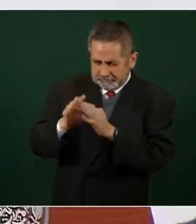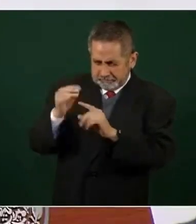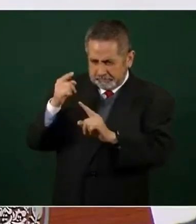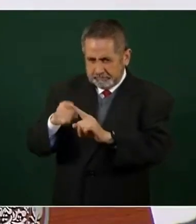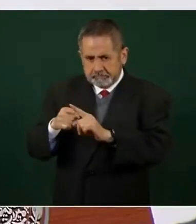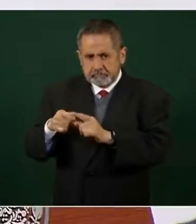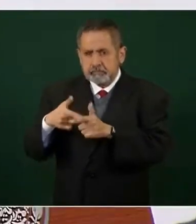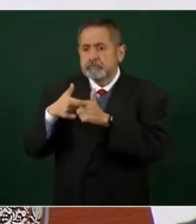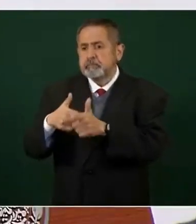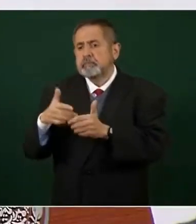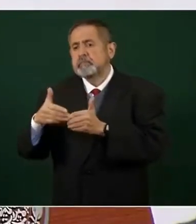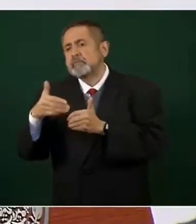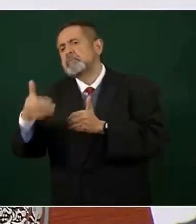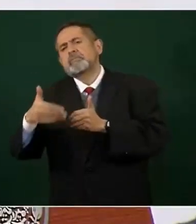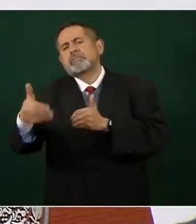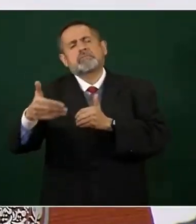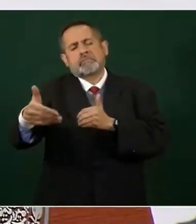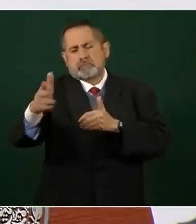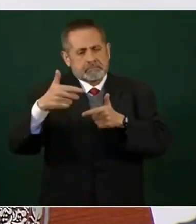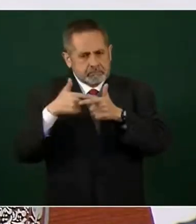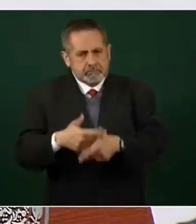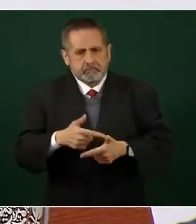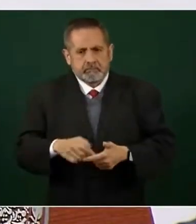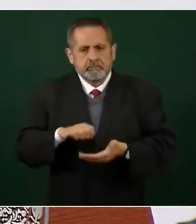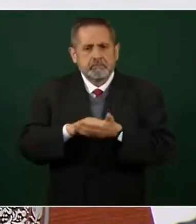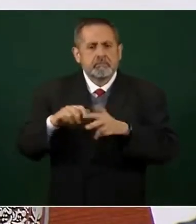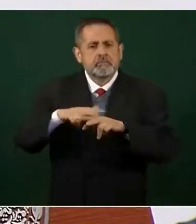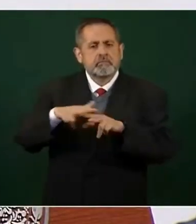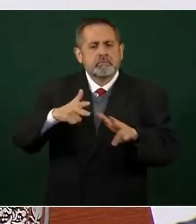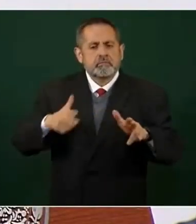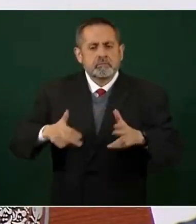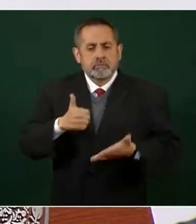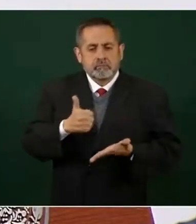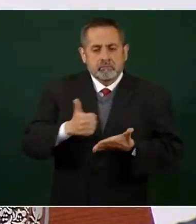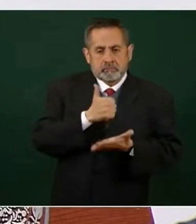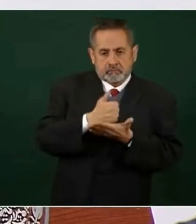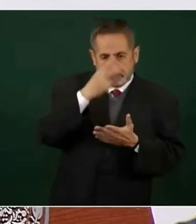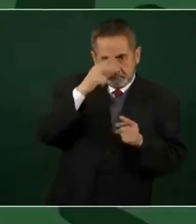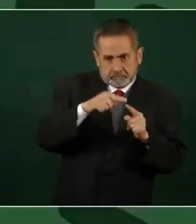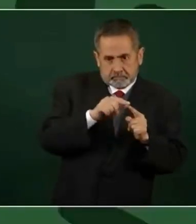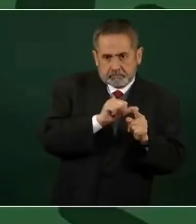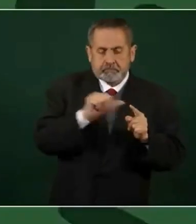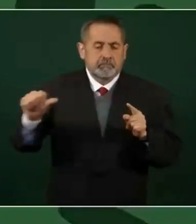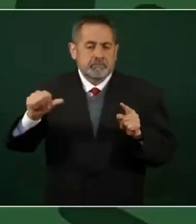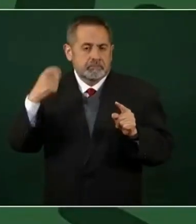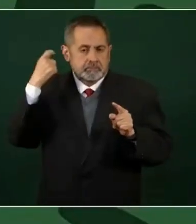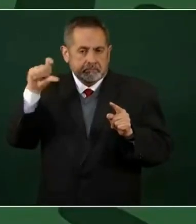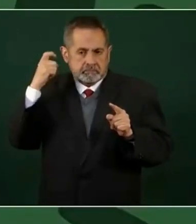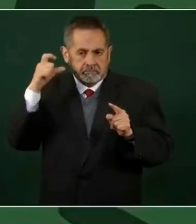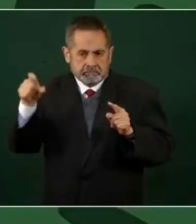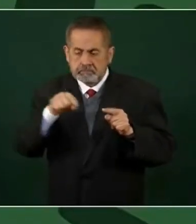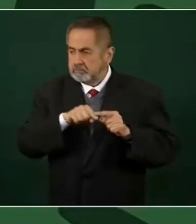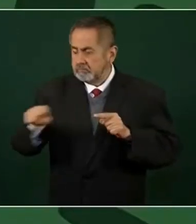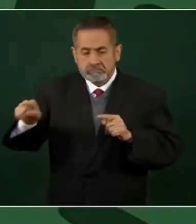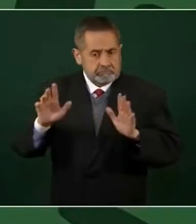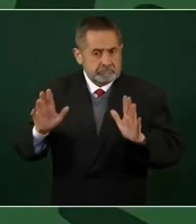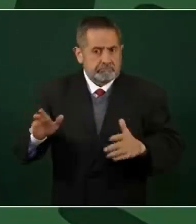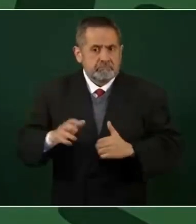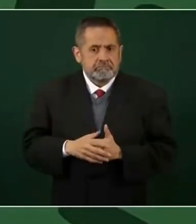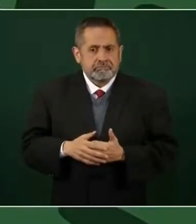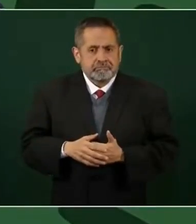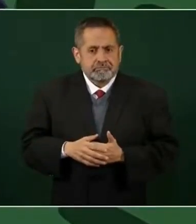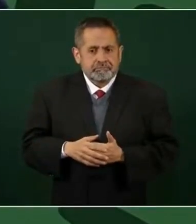continuar. Por ejemplo, el tren Ciudad de México-Querétaro. Ya la